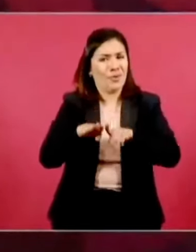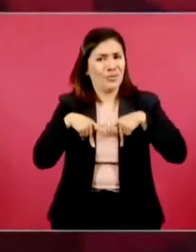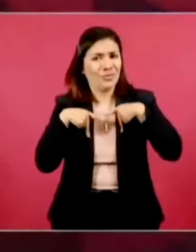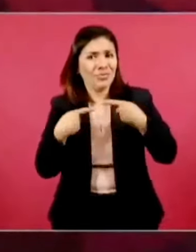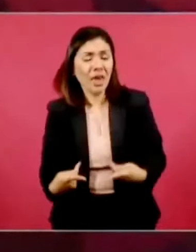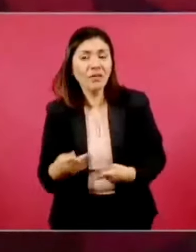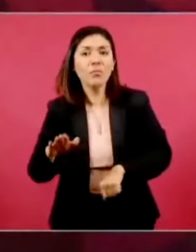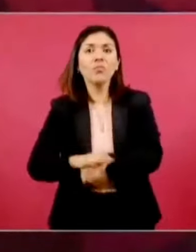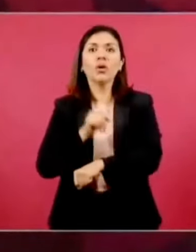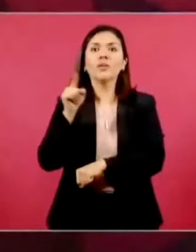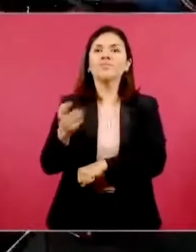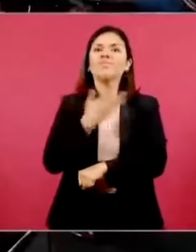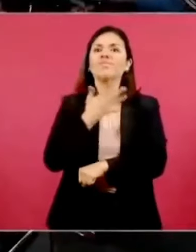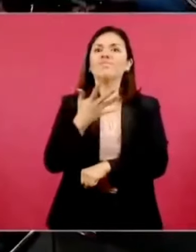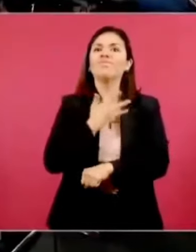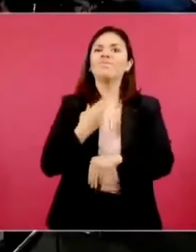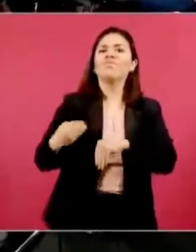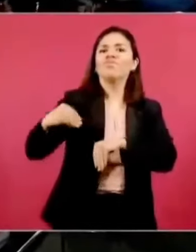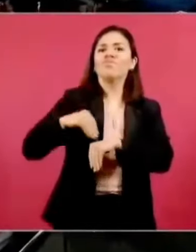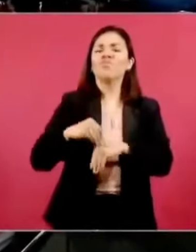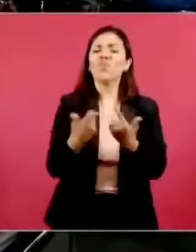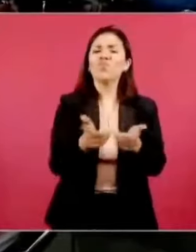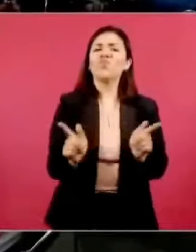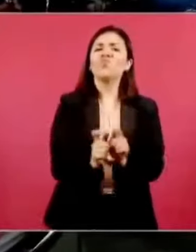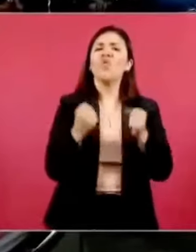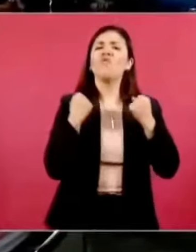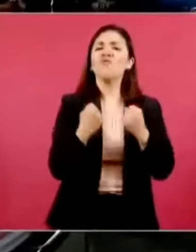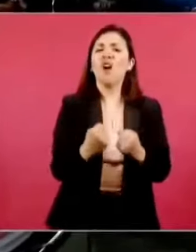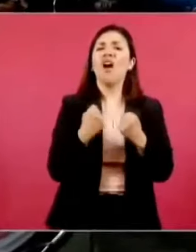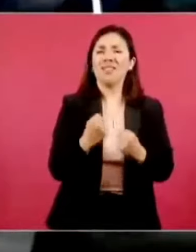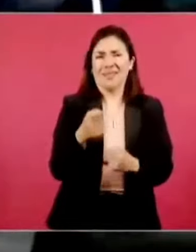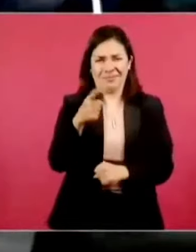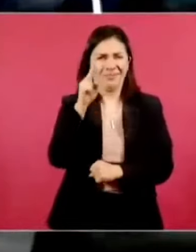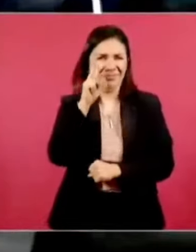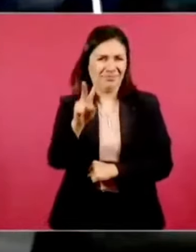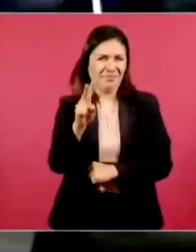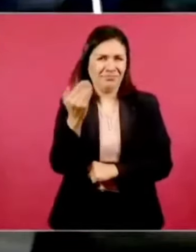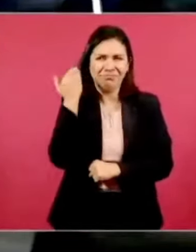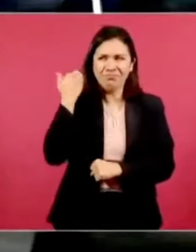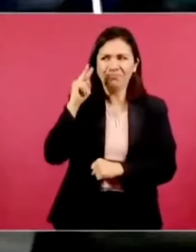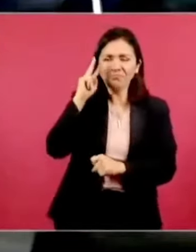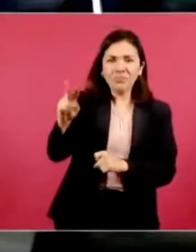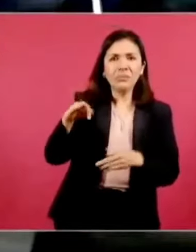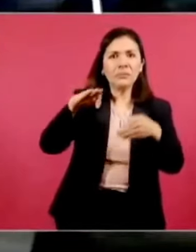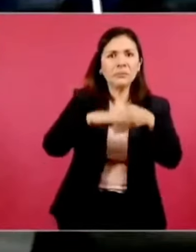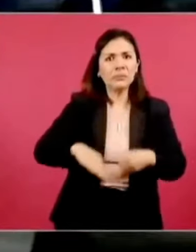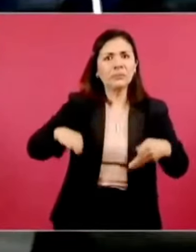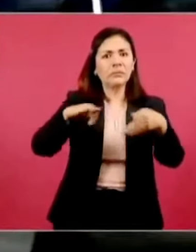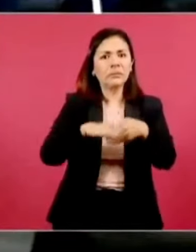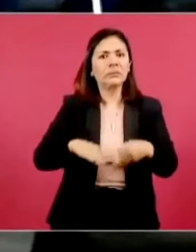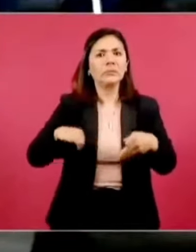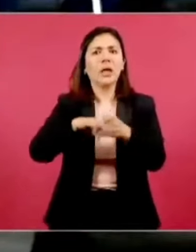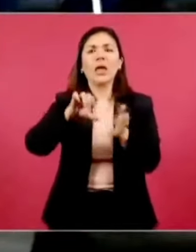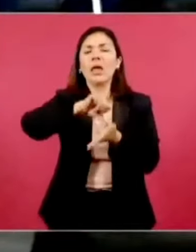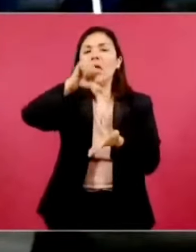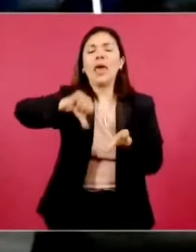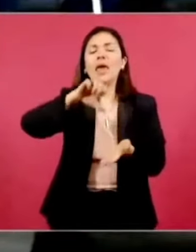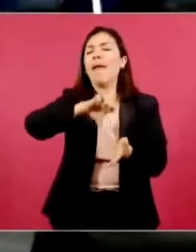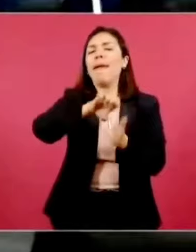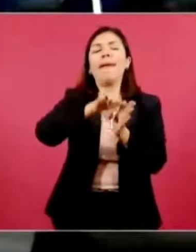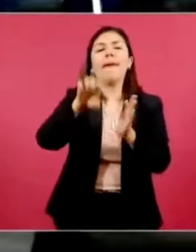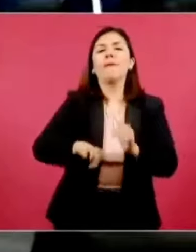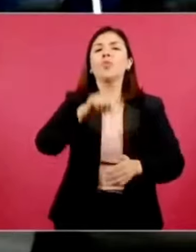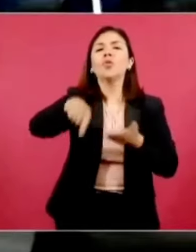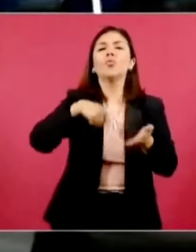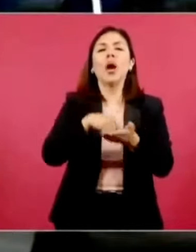un poder fáctico bastante fuerte, lo hemos visto en esas últimas semanas, muy puntual en territorios como Río Bravo, Reynosa,